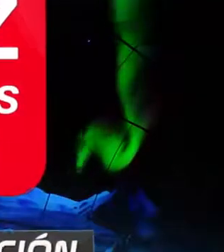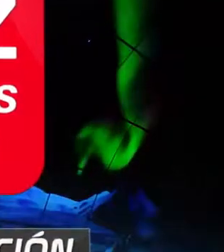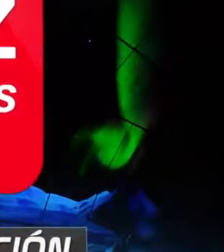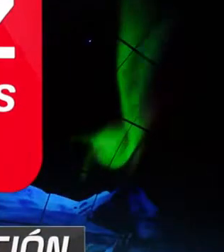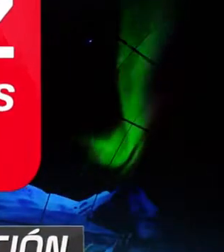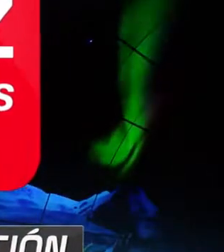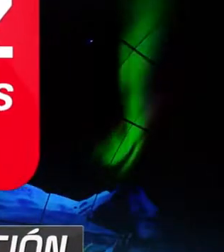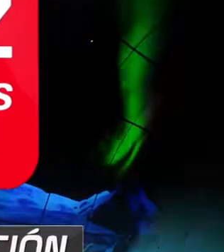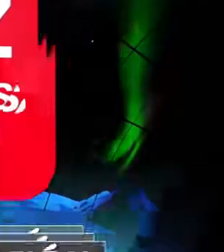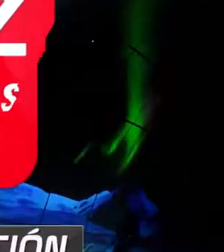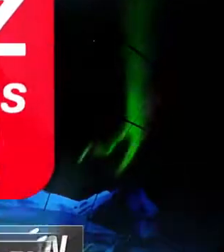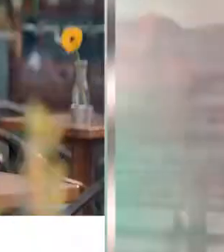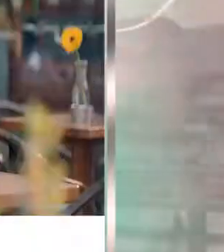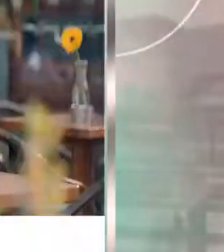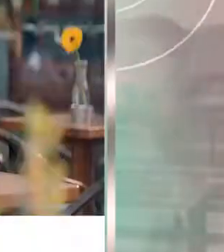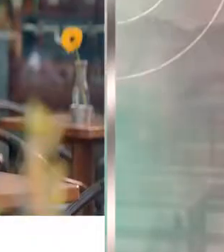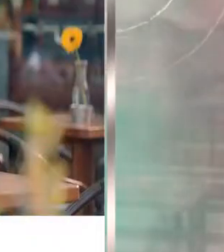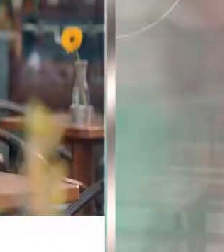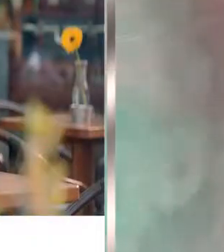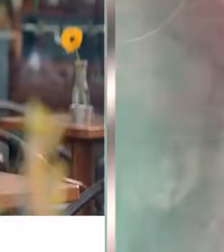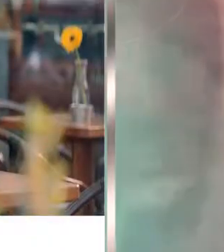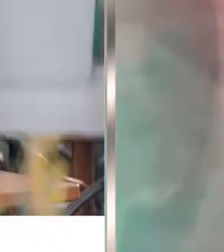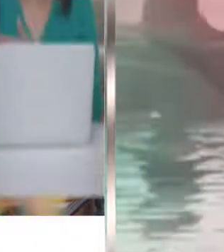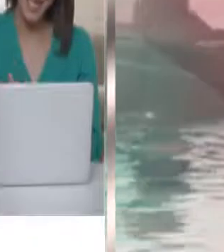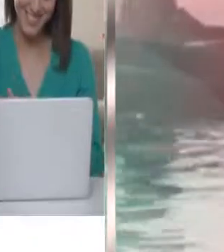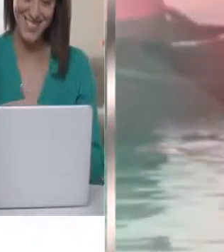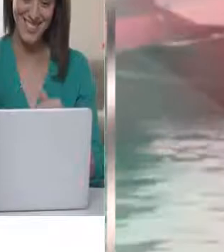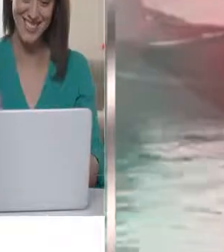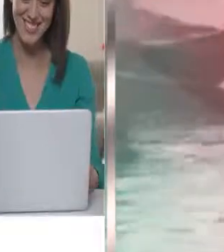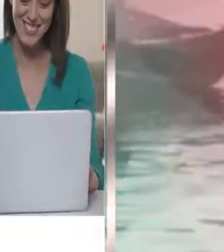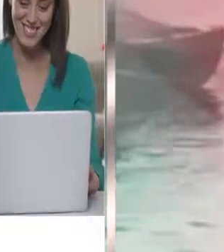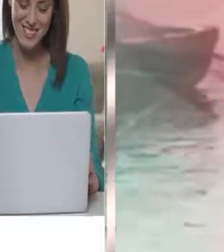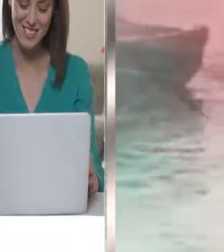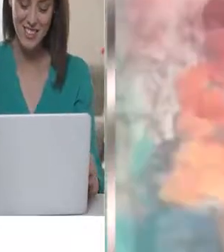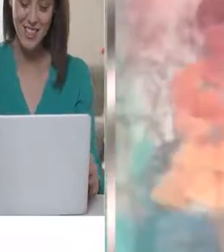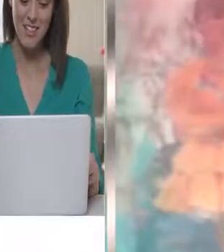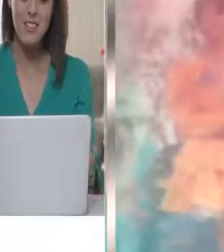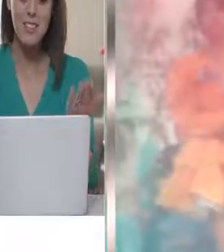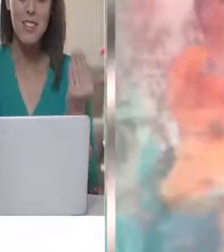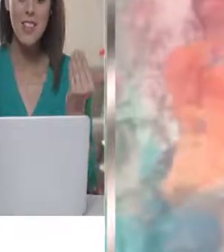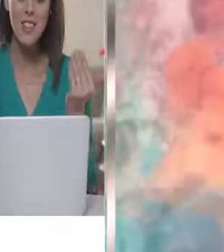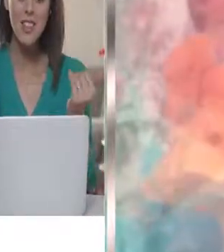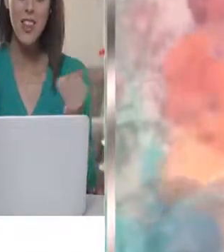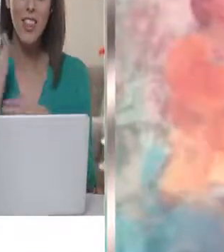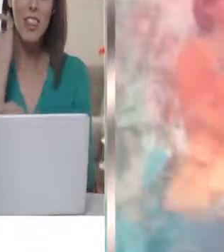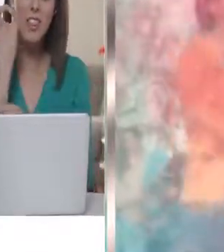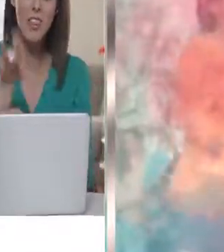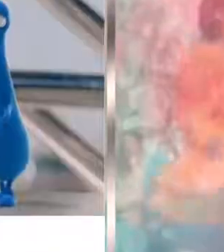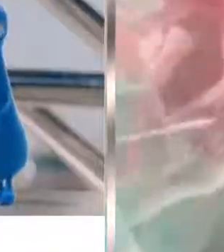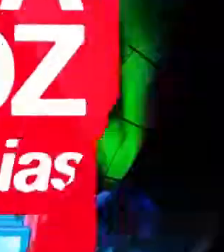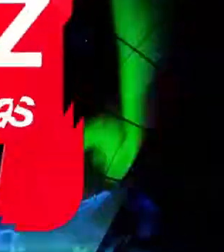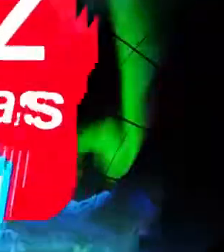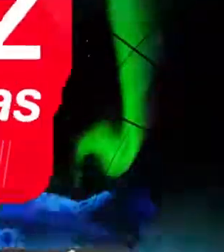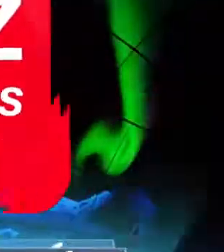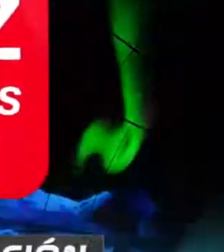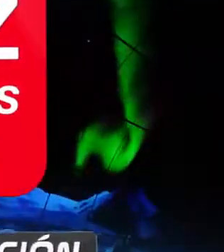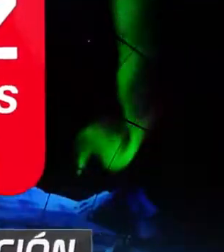El bloque de avances e innovación inclusiva fue presentado por BCI, el primer banco accesible del país.